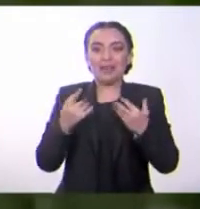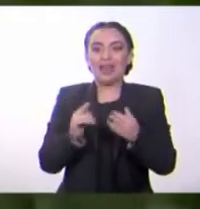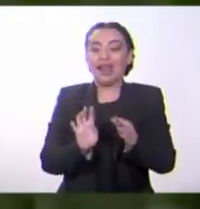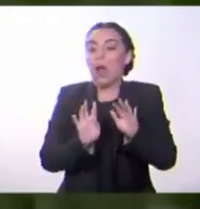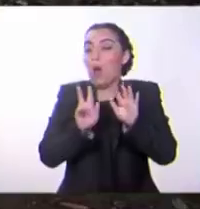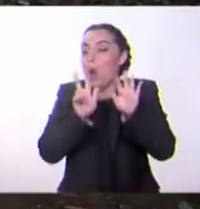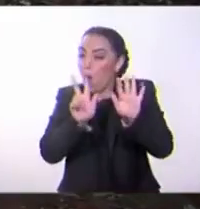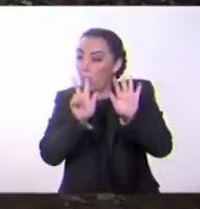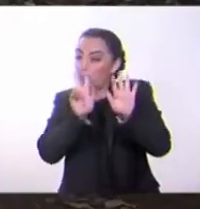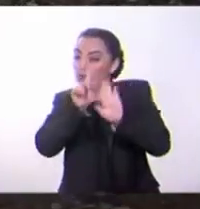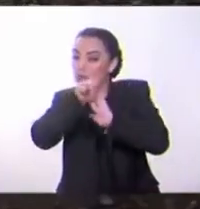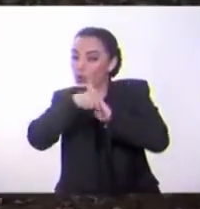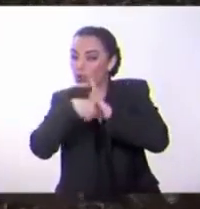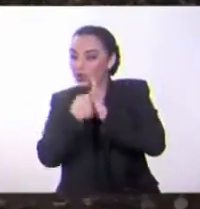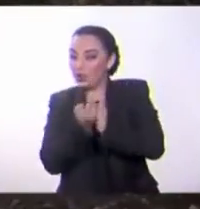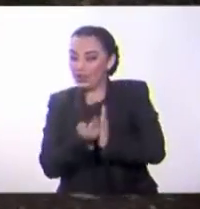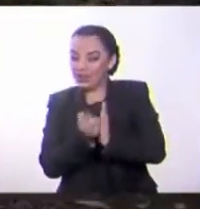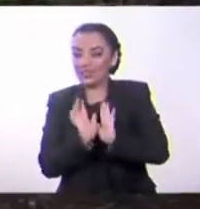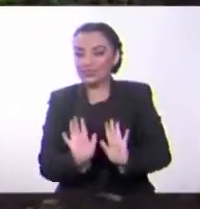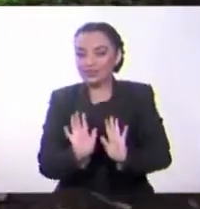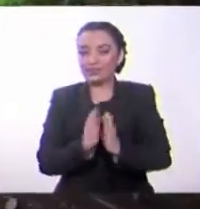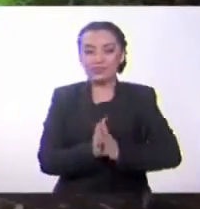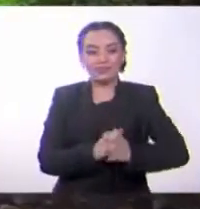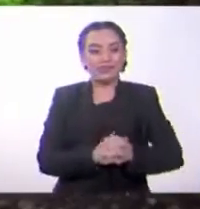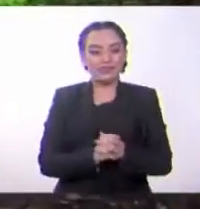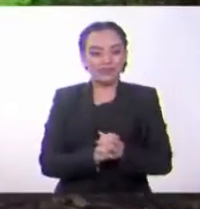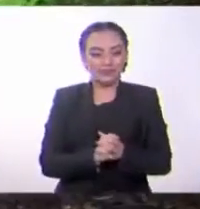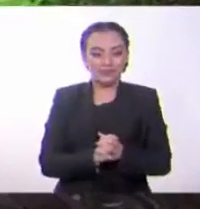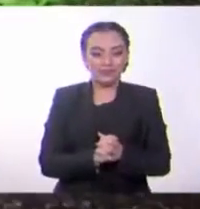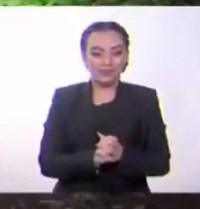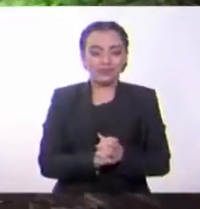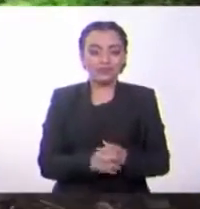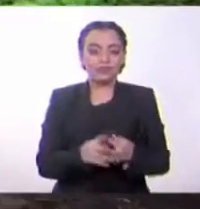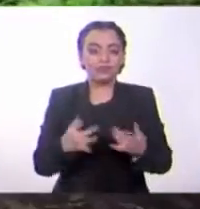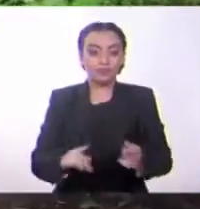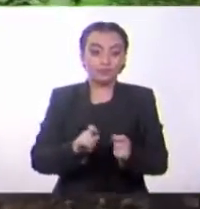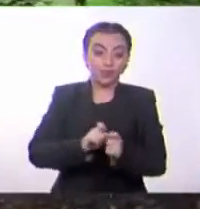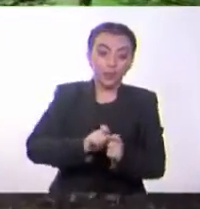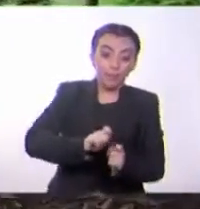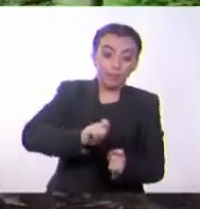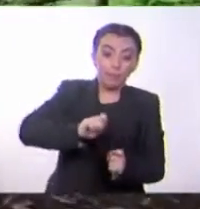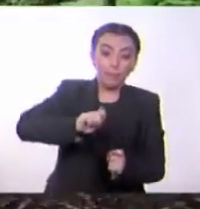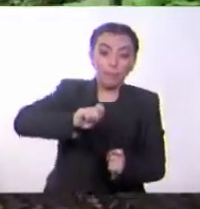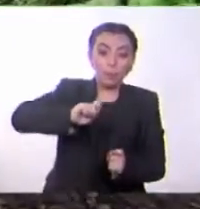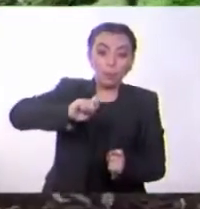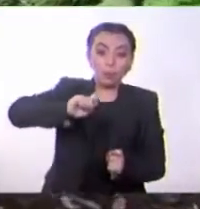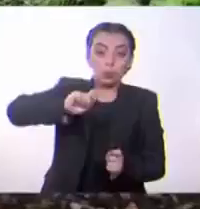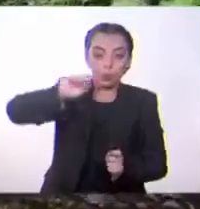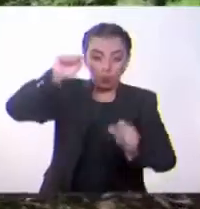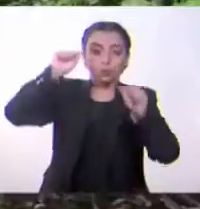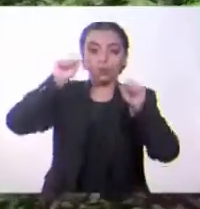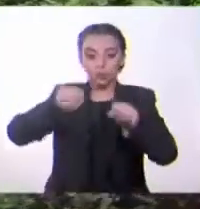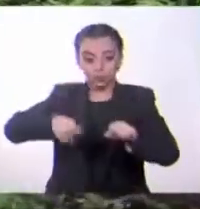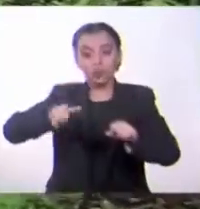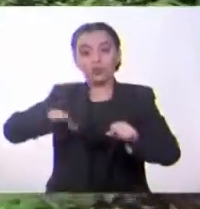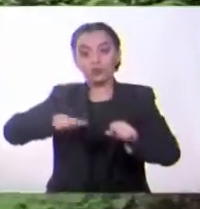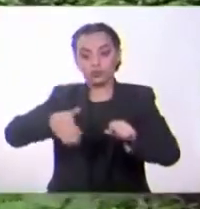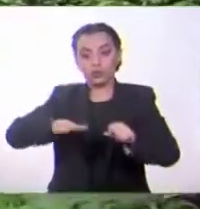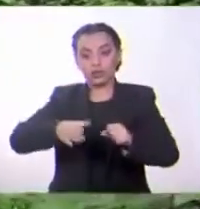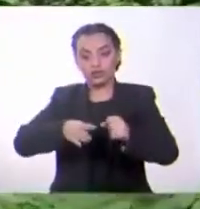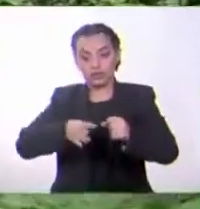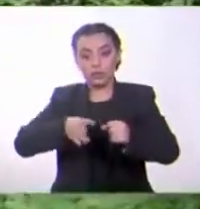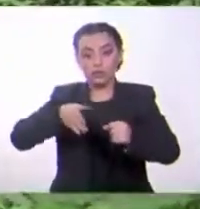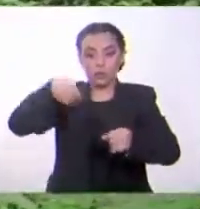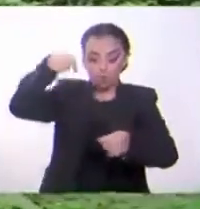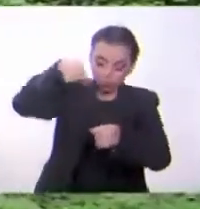horas más. Esta planta puede emplearse entonces para recuperar algunos espacios que han sido deforestados. Pero,